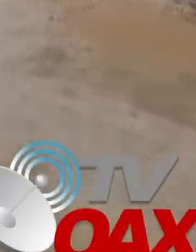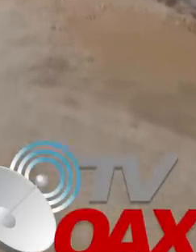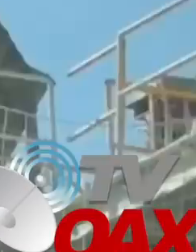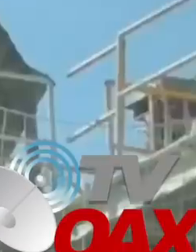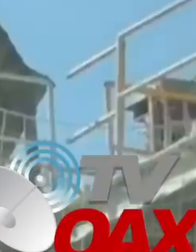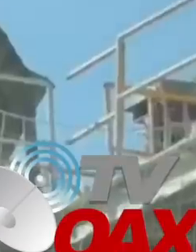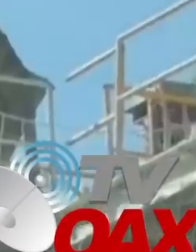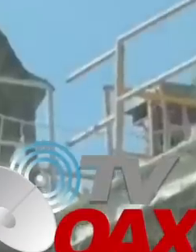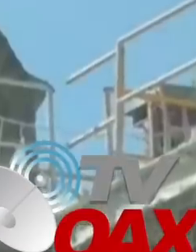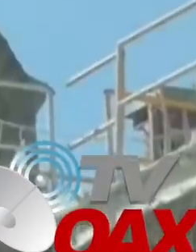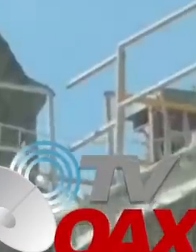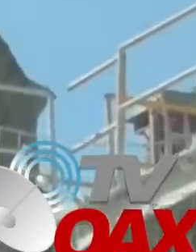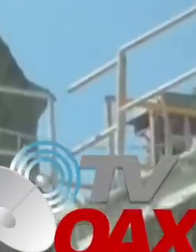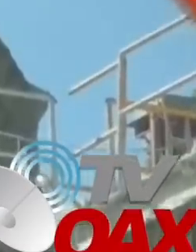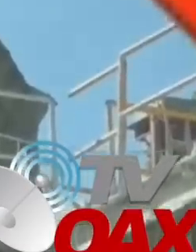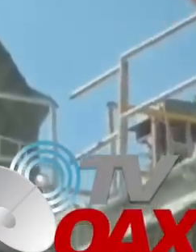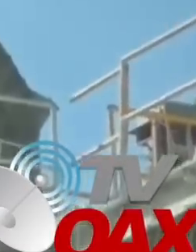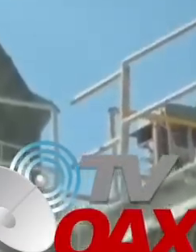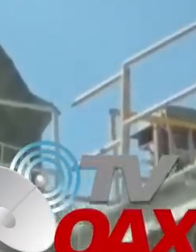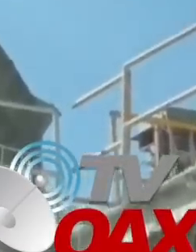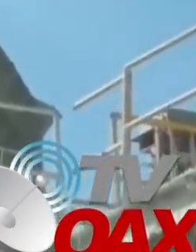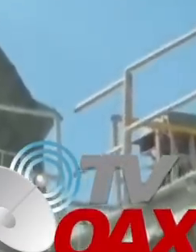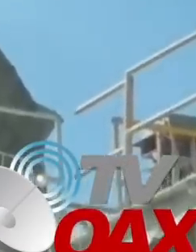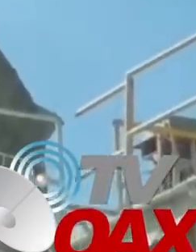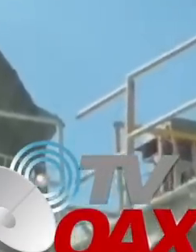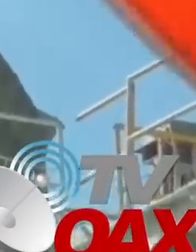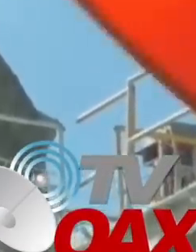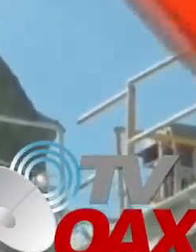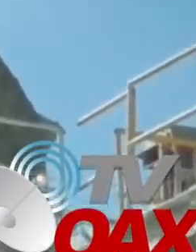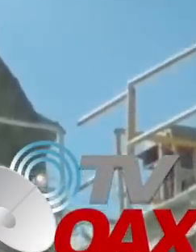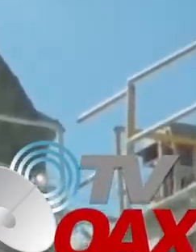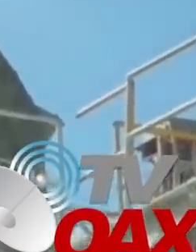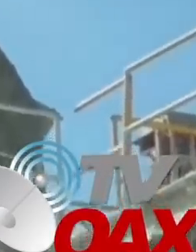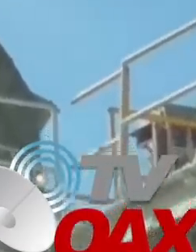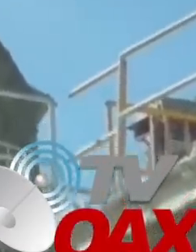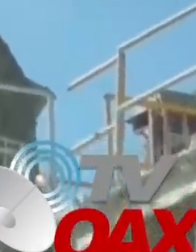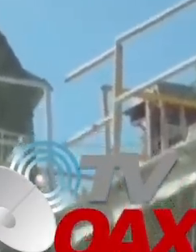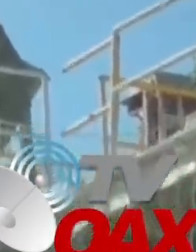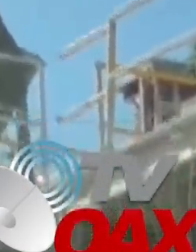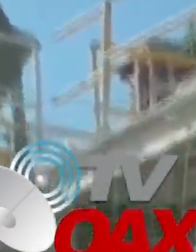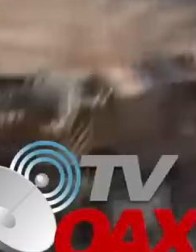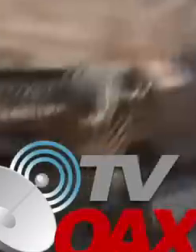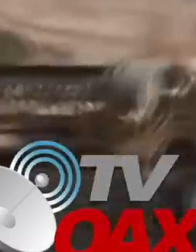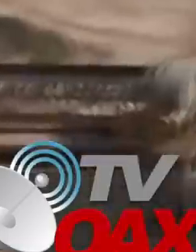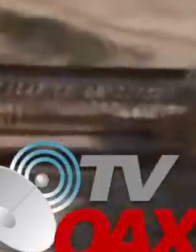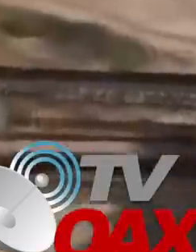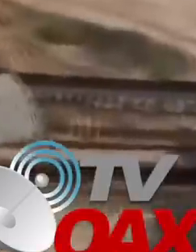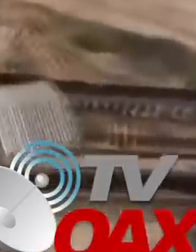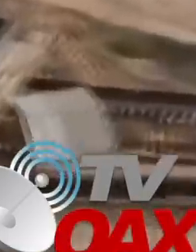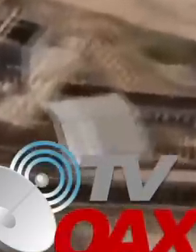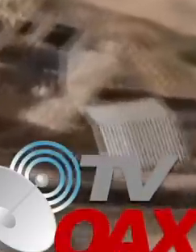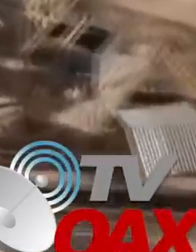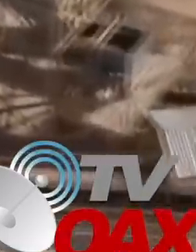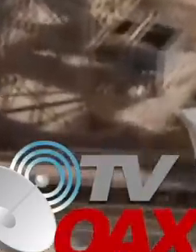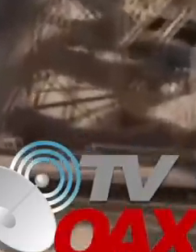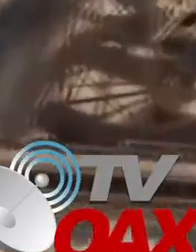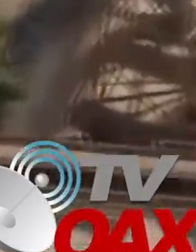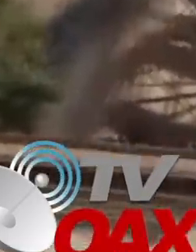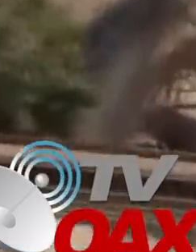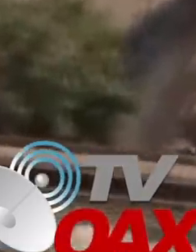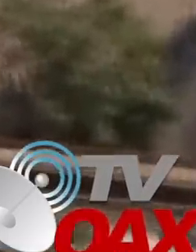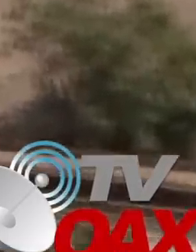es oficial, lo